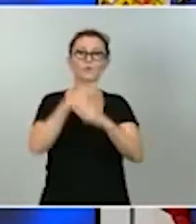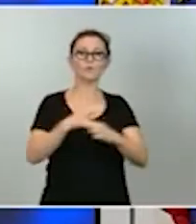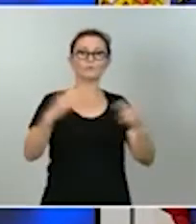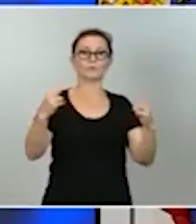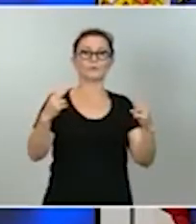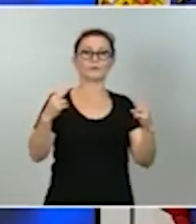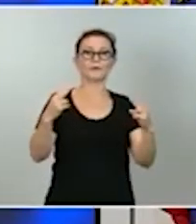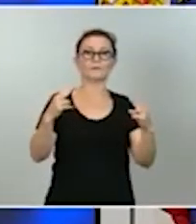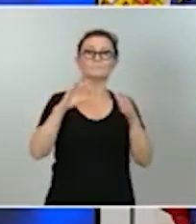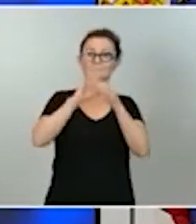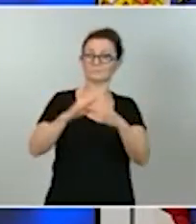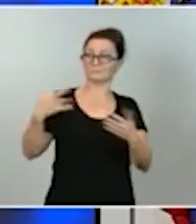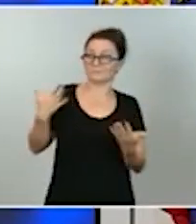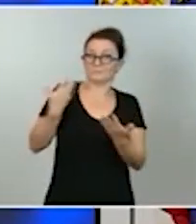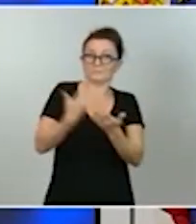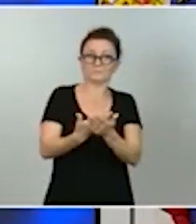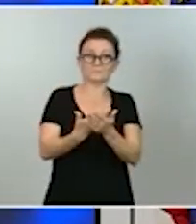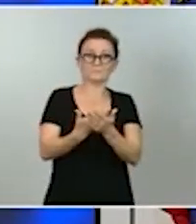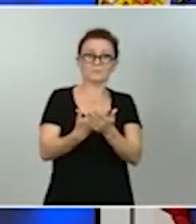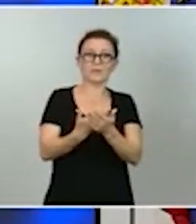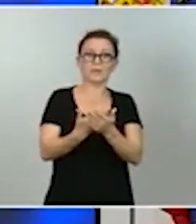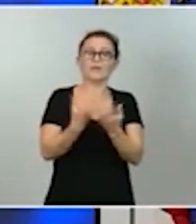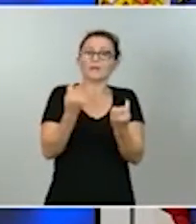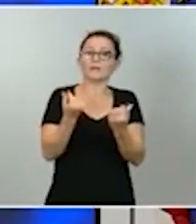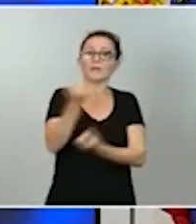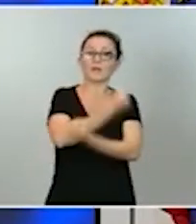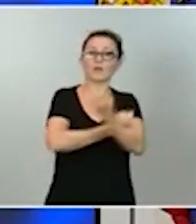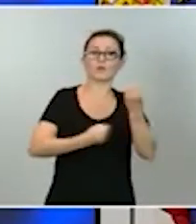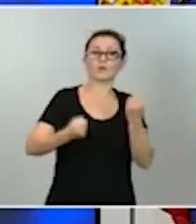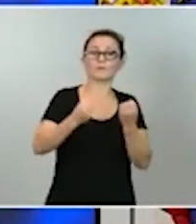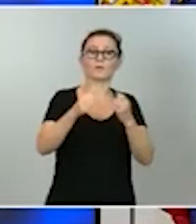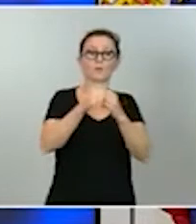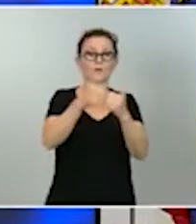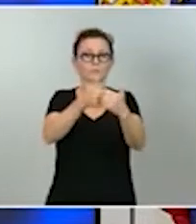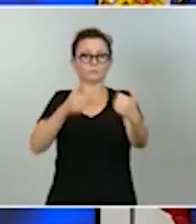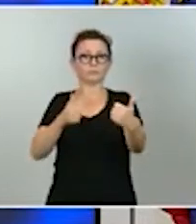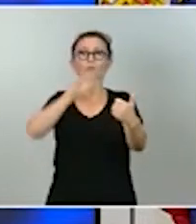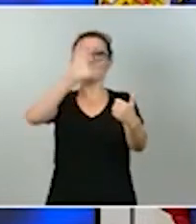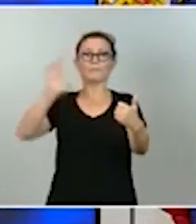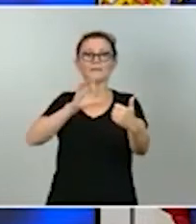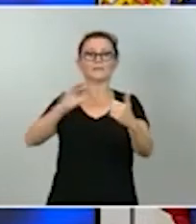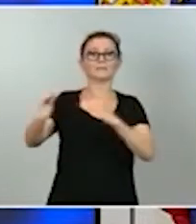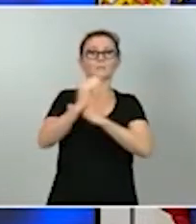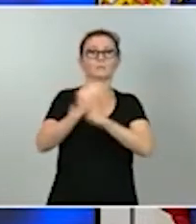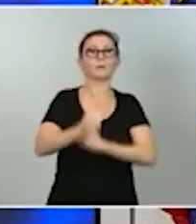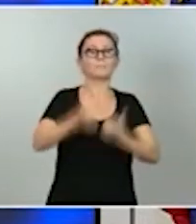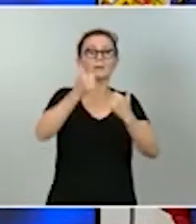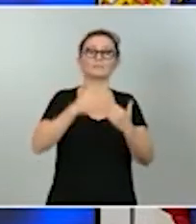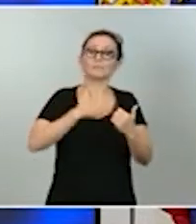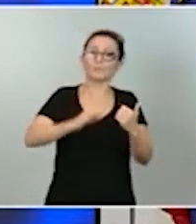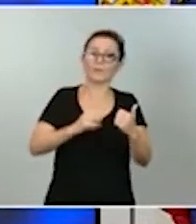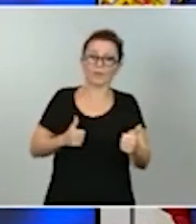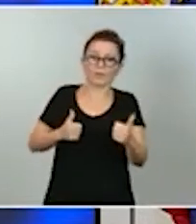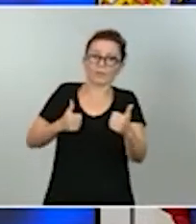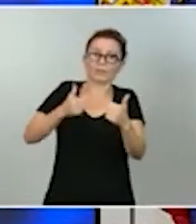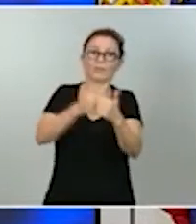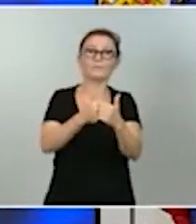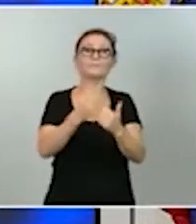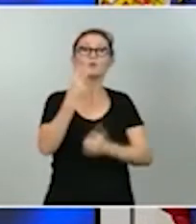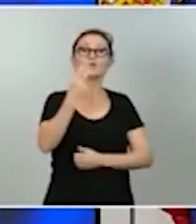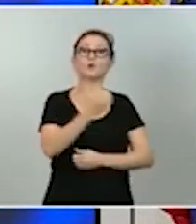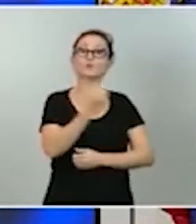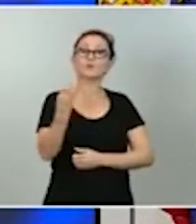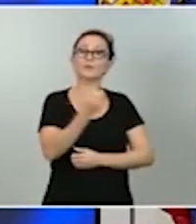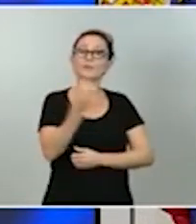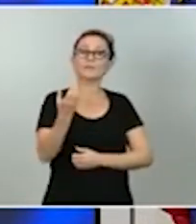último ciclo económico y cerrar, en consecuencia, la brecha con los países más inversores. Hay dos cifras que, a mi juicio, visualizan